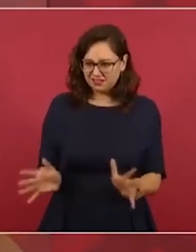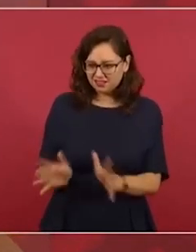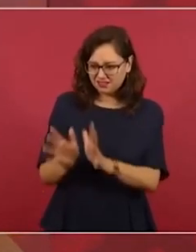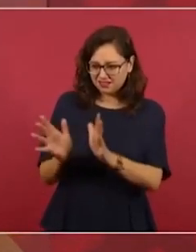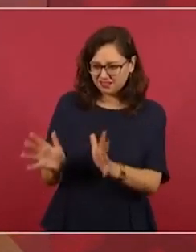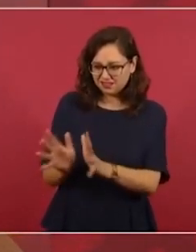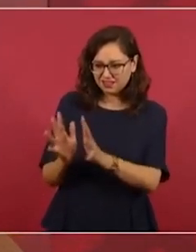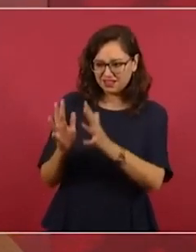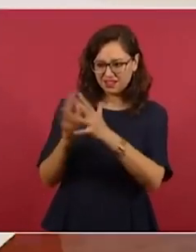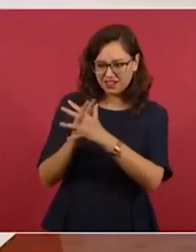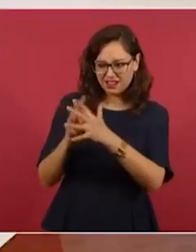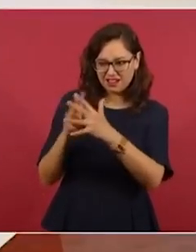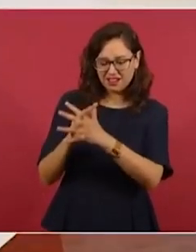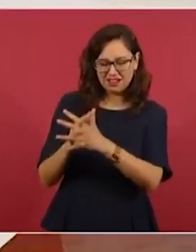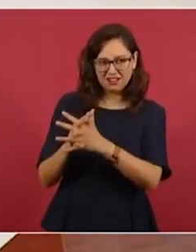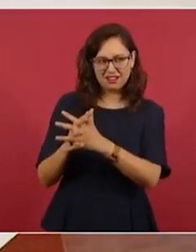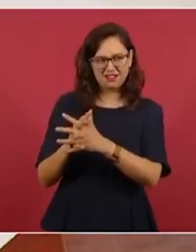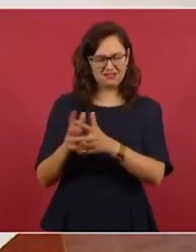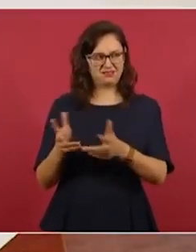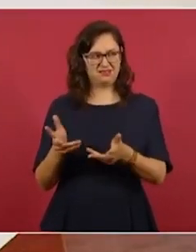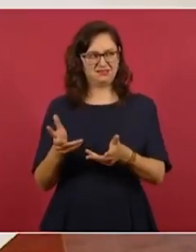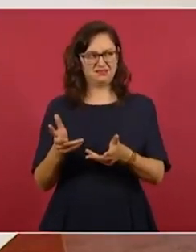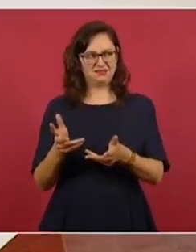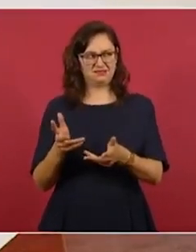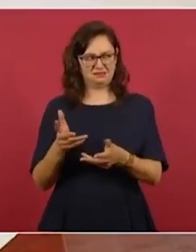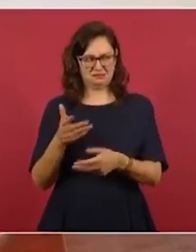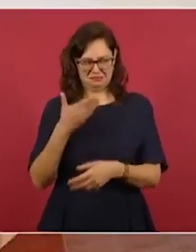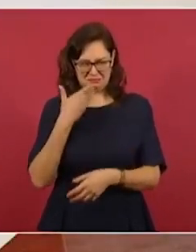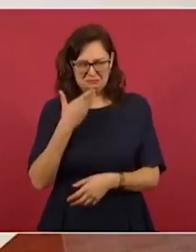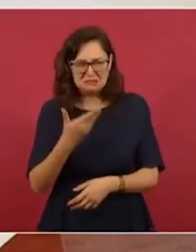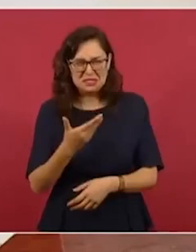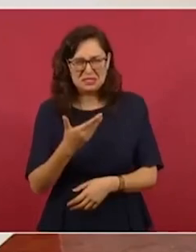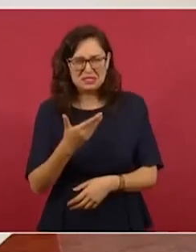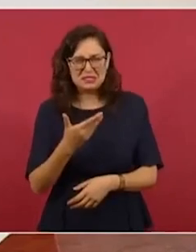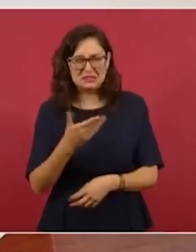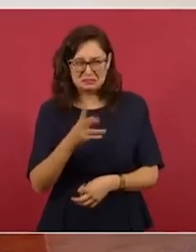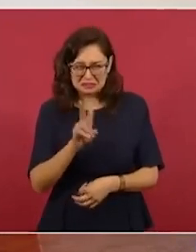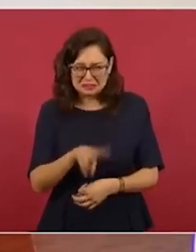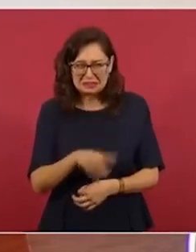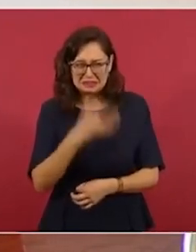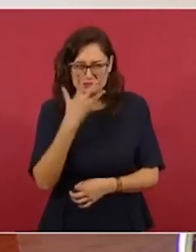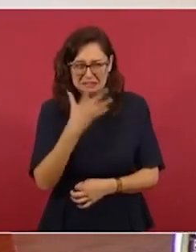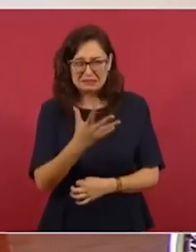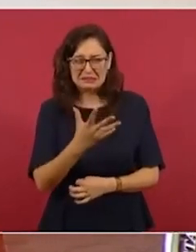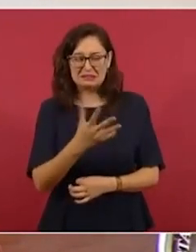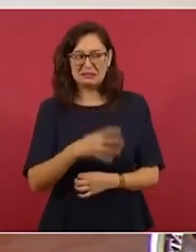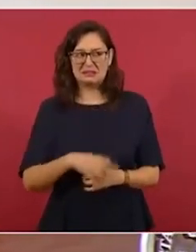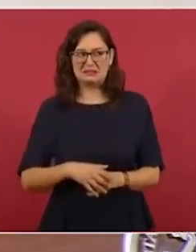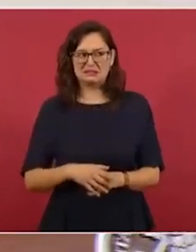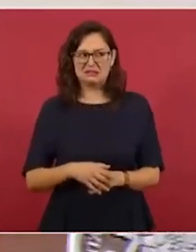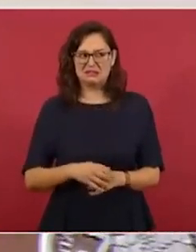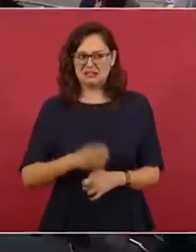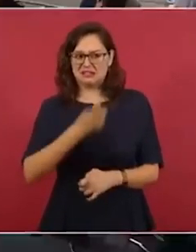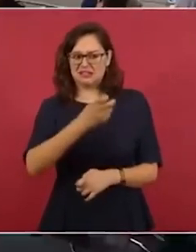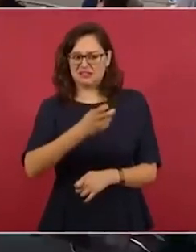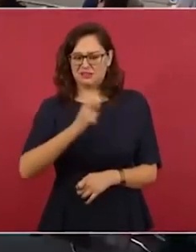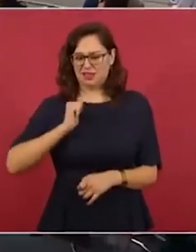medieval que tiene que ver con nuestros tiempos